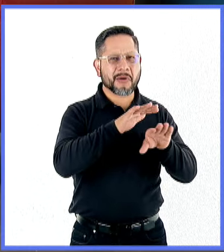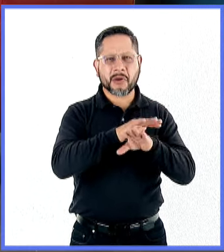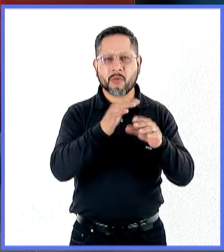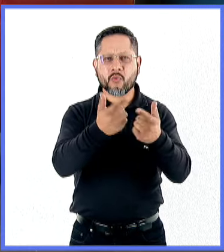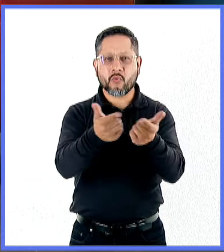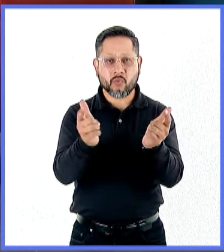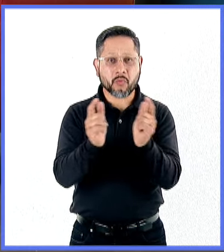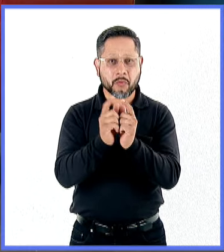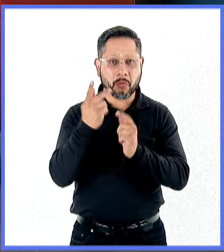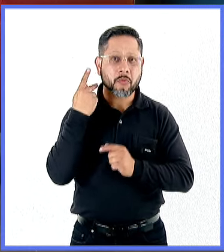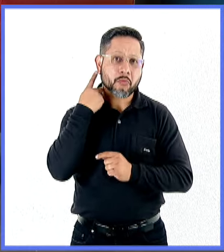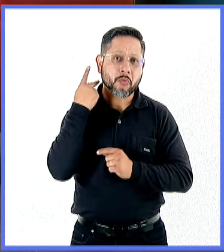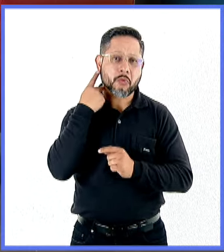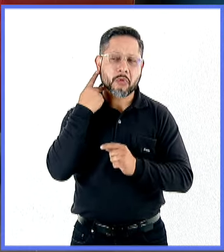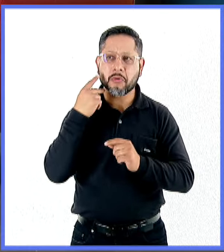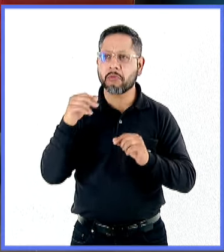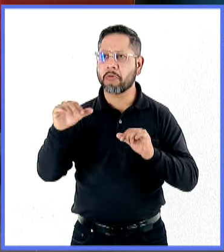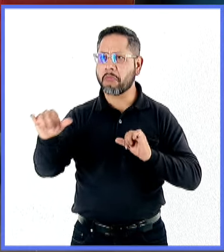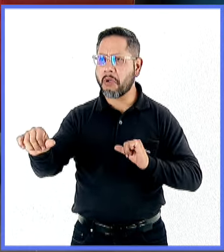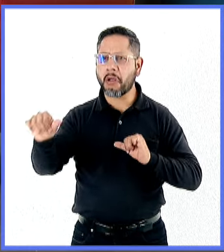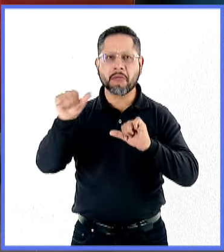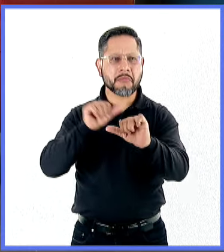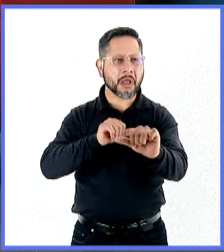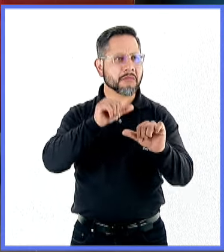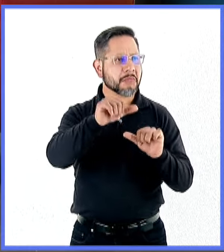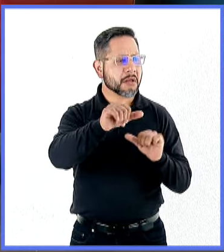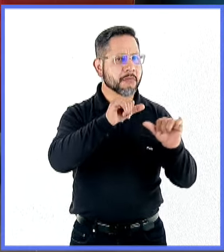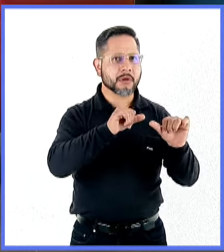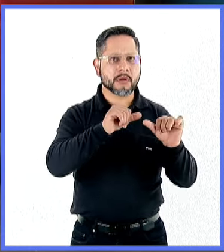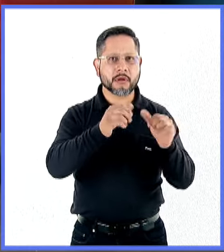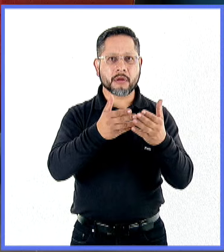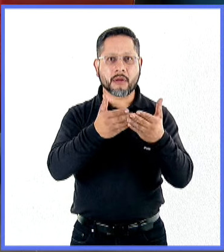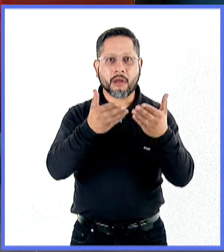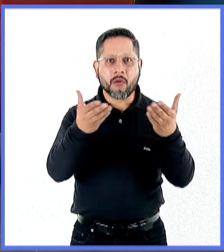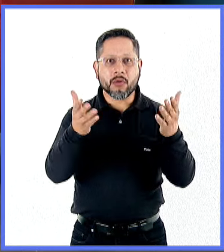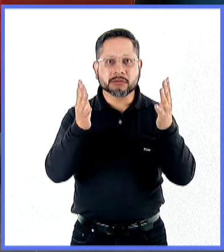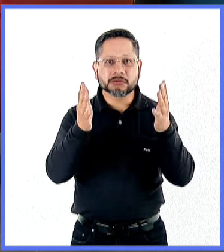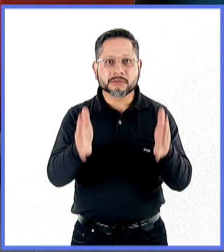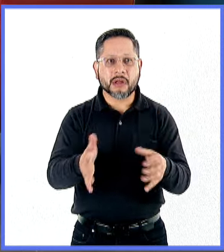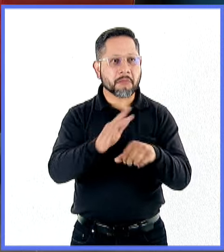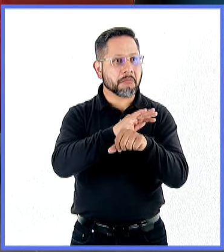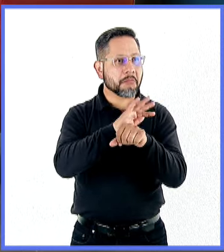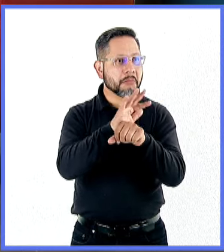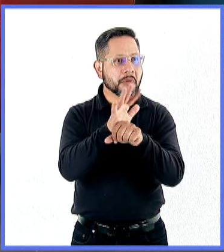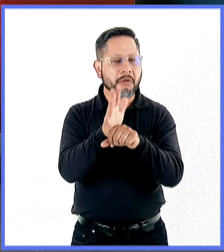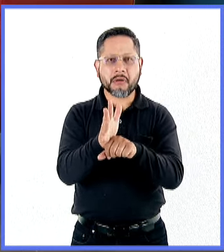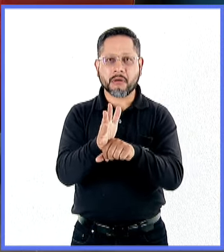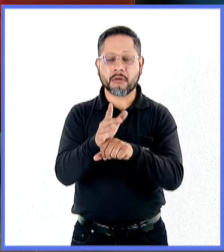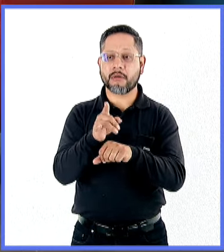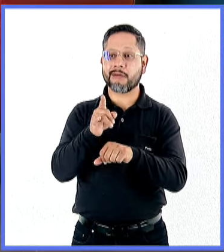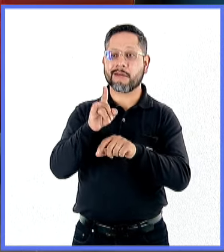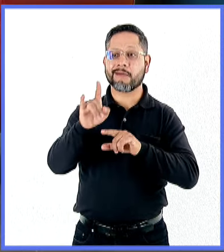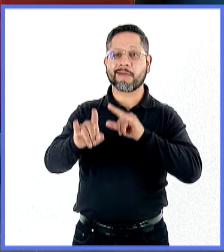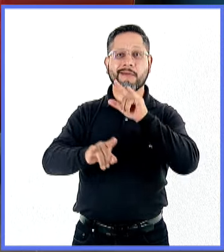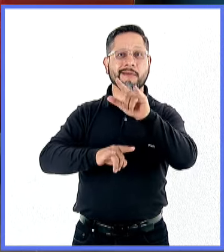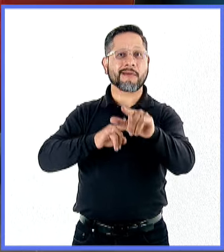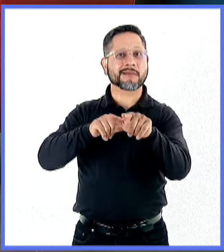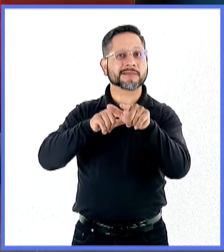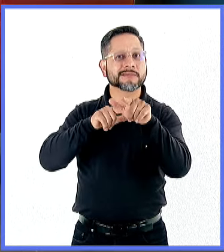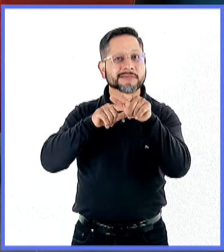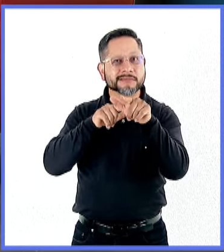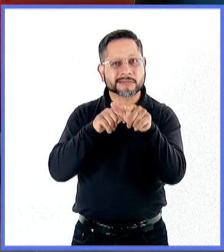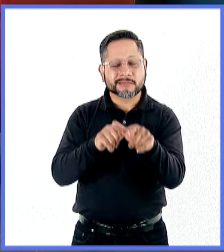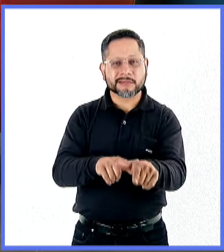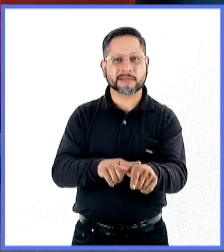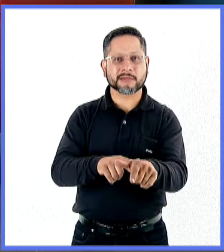políticos ha enfrentado la fecha? Ahora ya hasta podemos agregar una pandemia adicional, ¿verdad? Pero ¿cuántos cambios